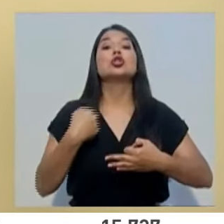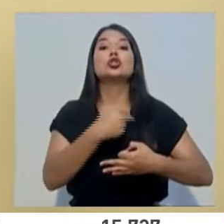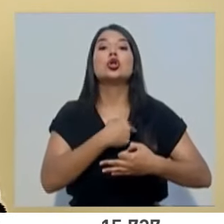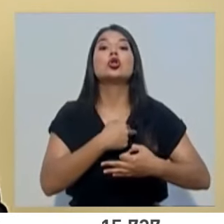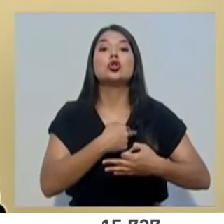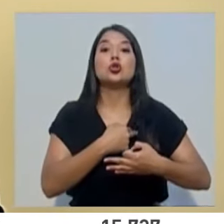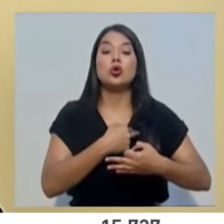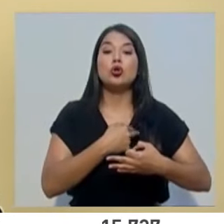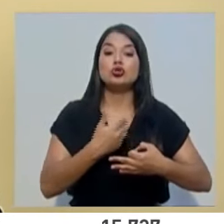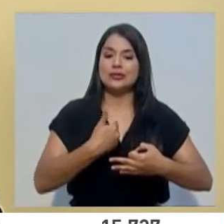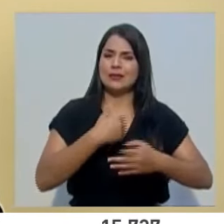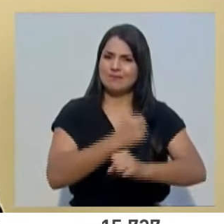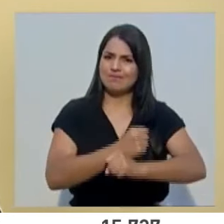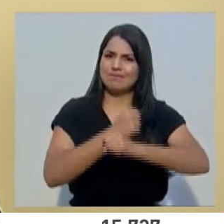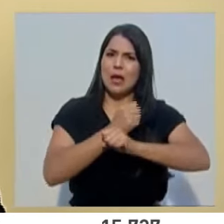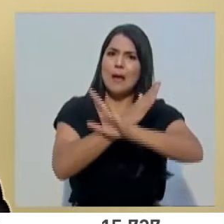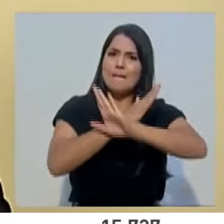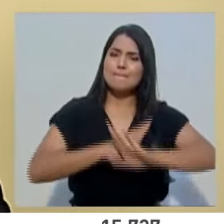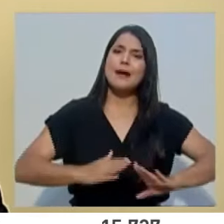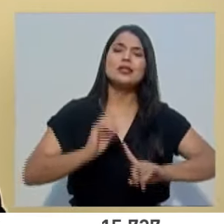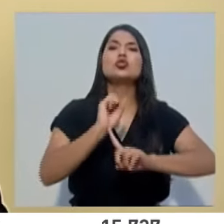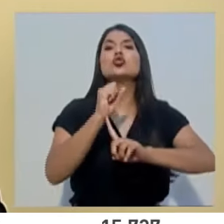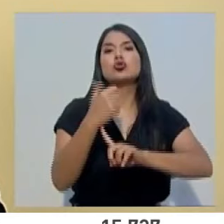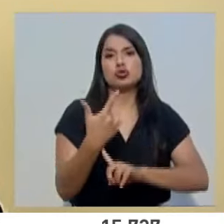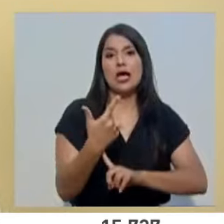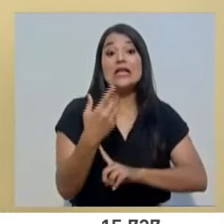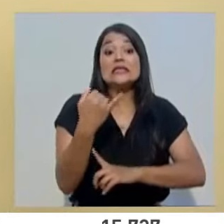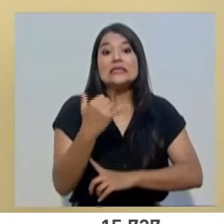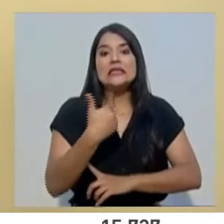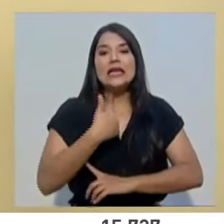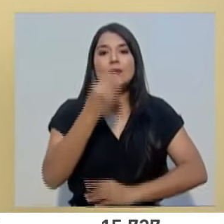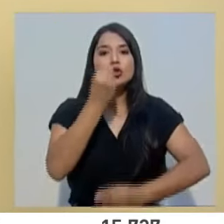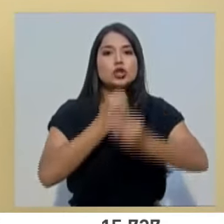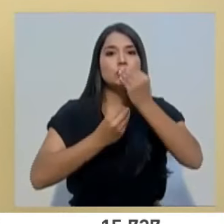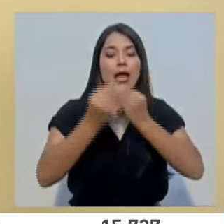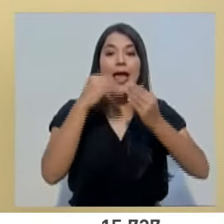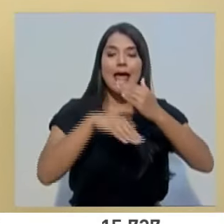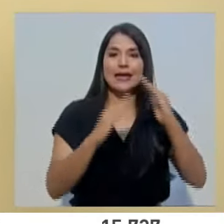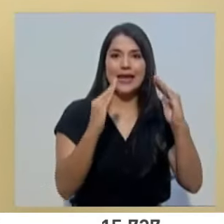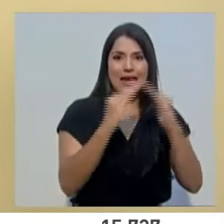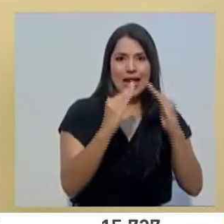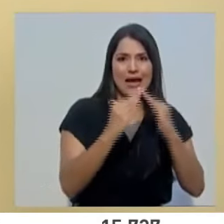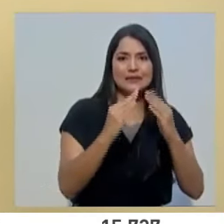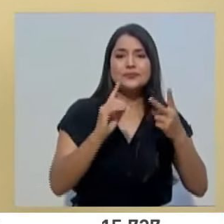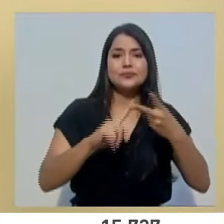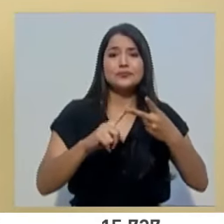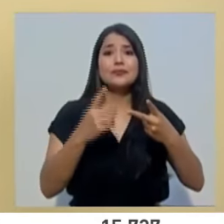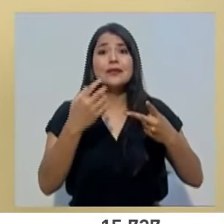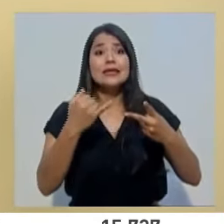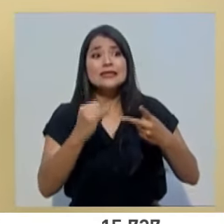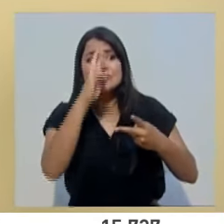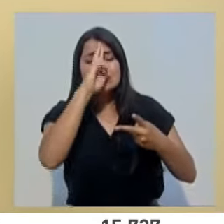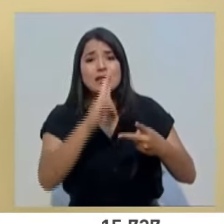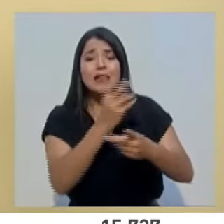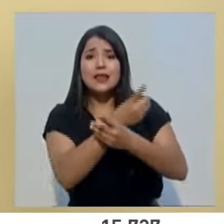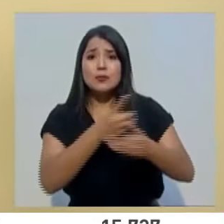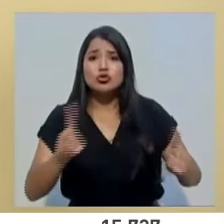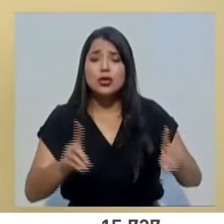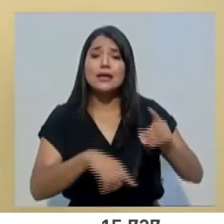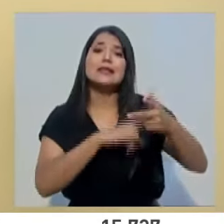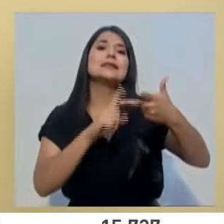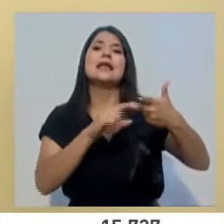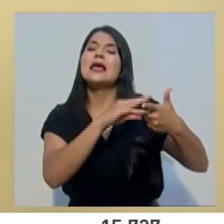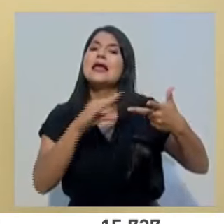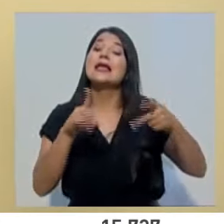social que está garantizada cuando tenemos alimento en nuestros hogares, el sustrato de nuestra democracia y